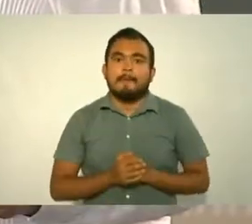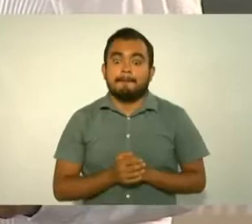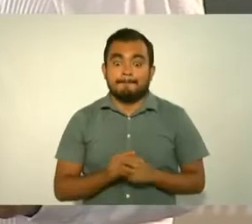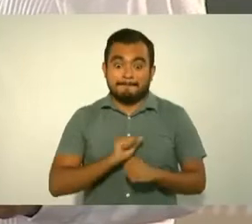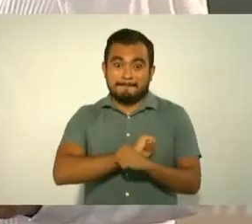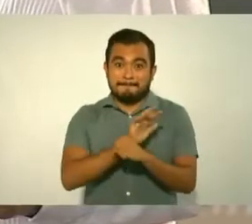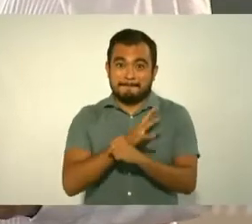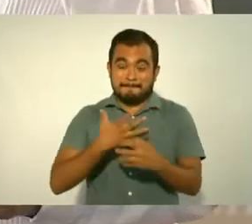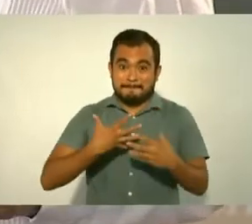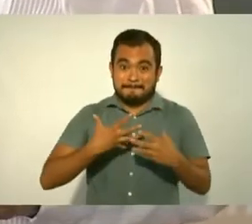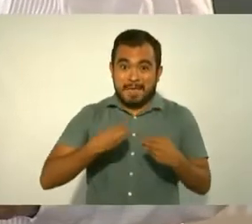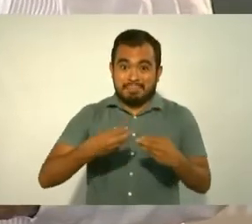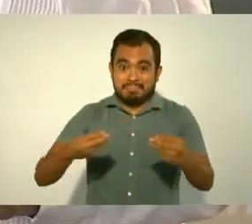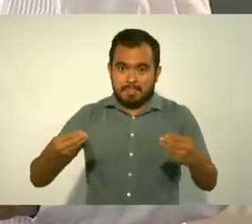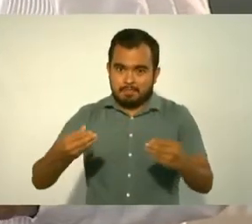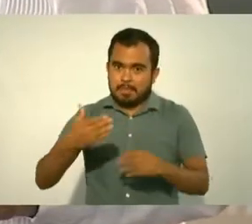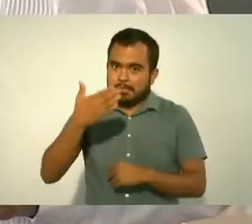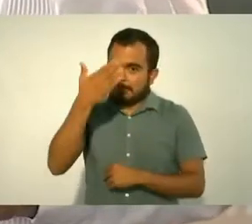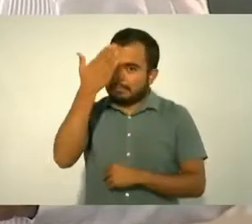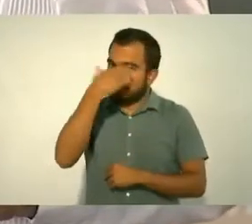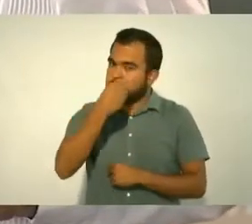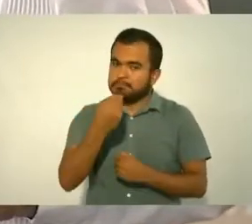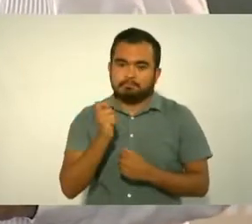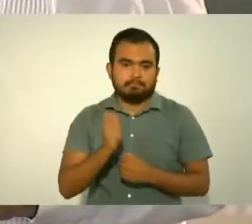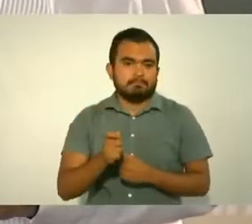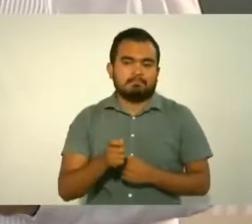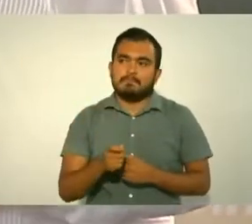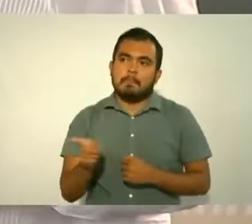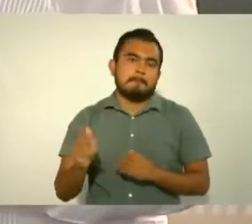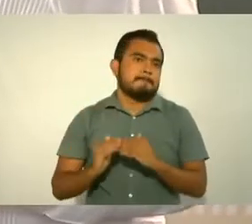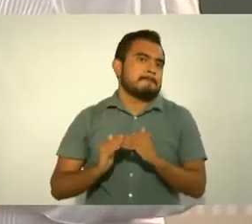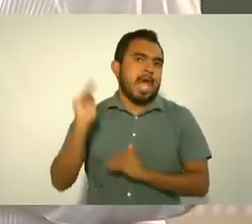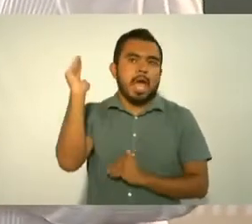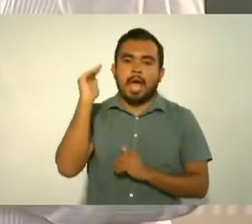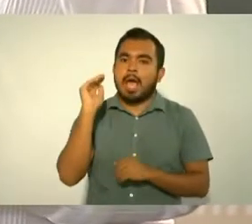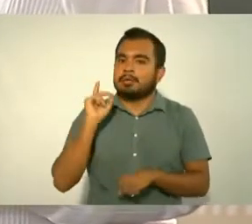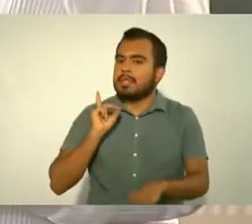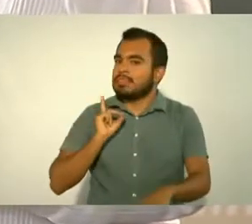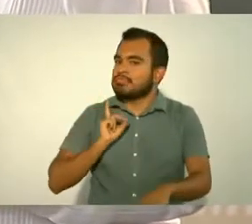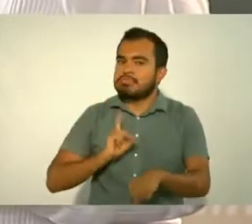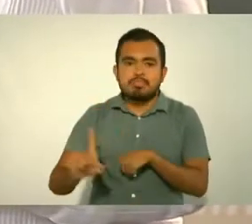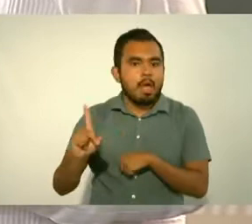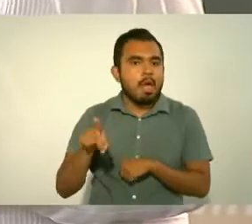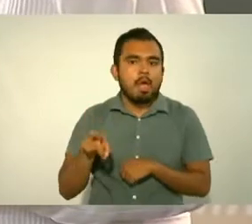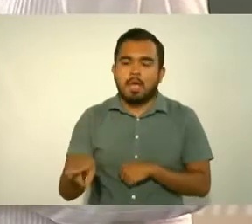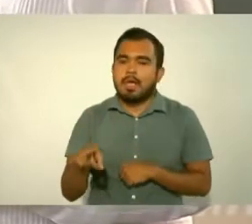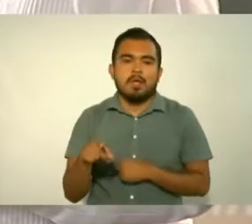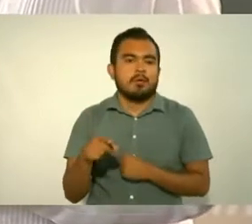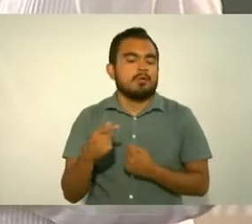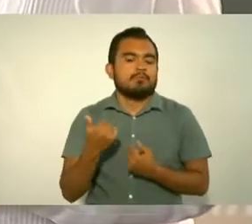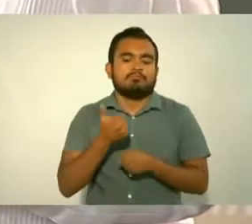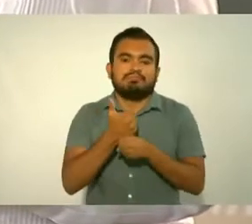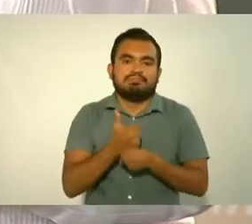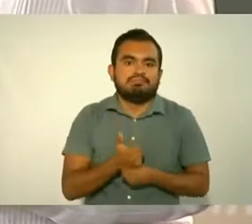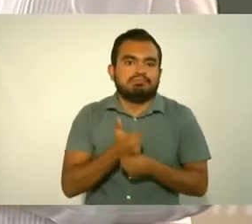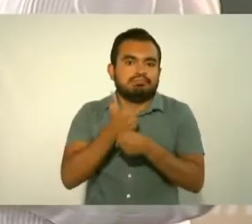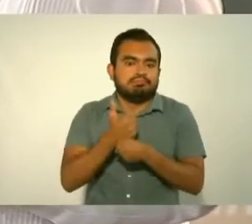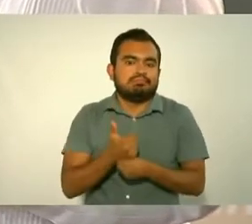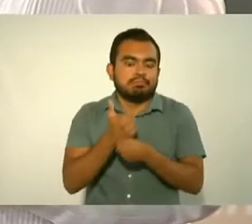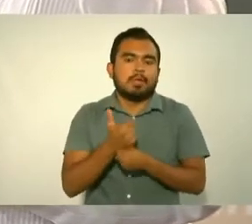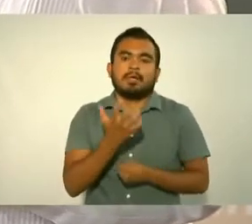causó muchos daños y muchos dolores y